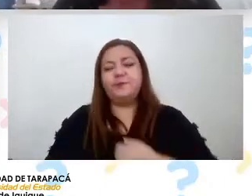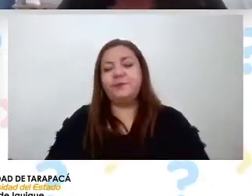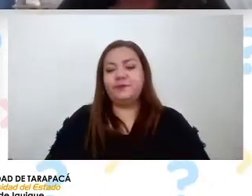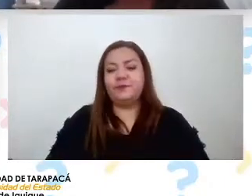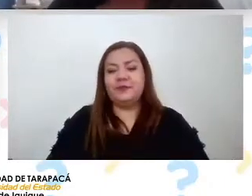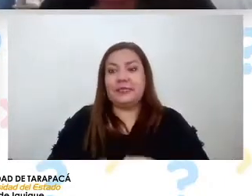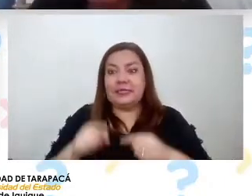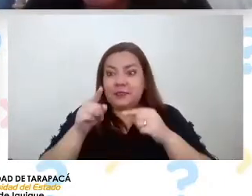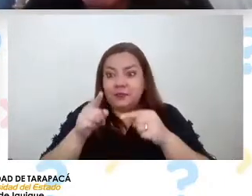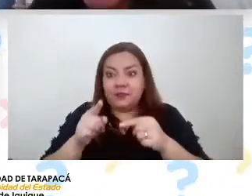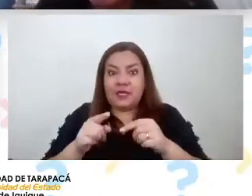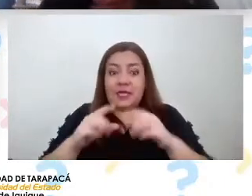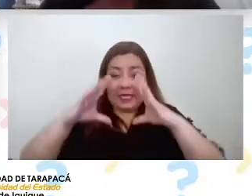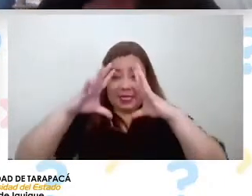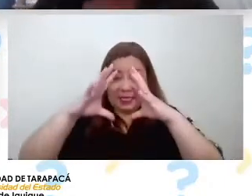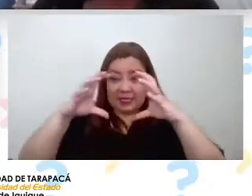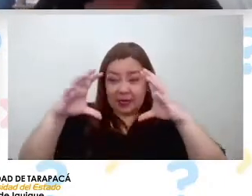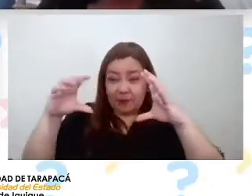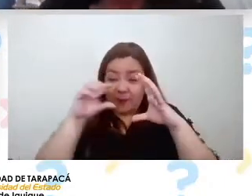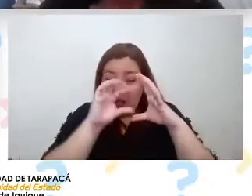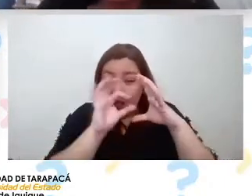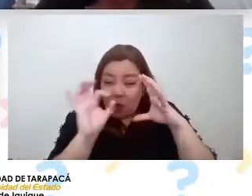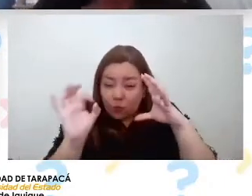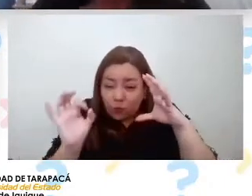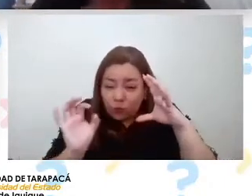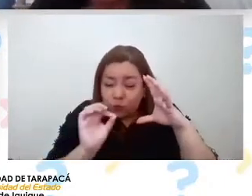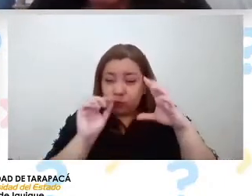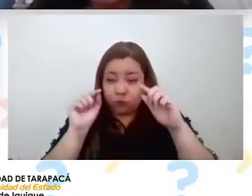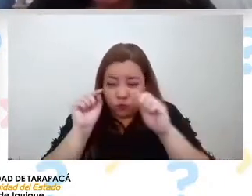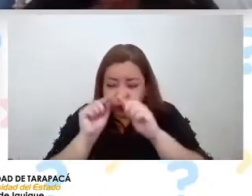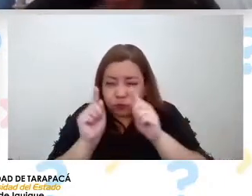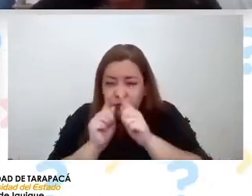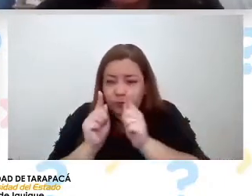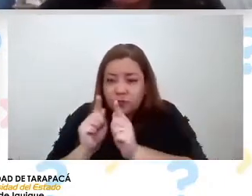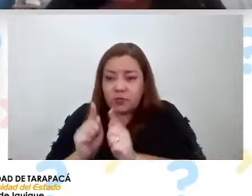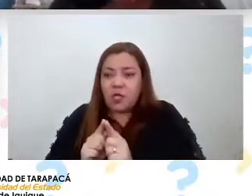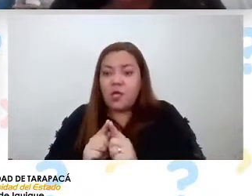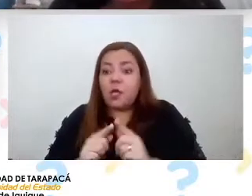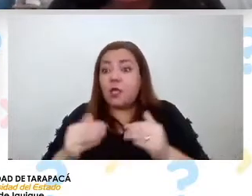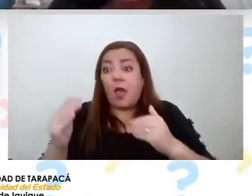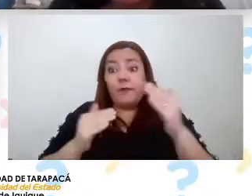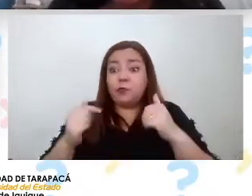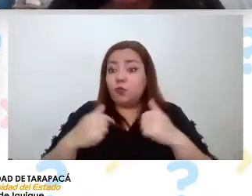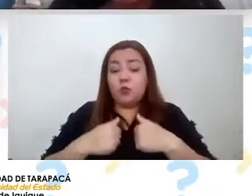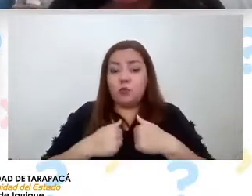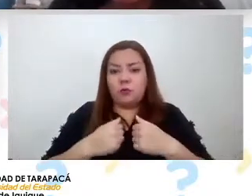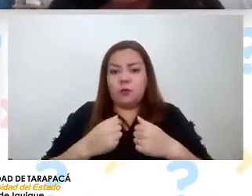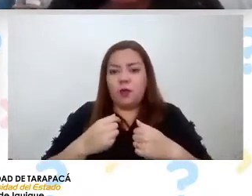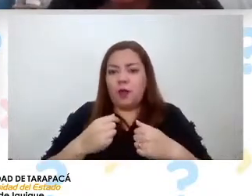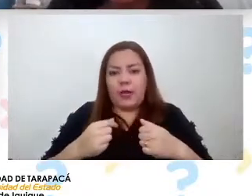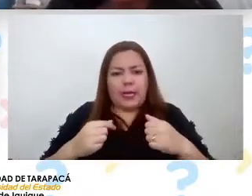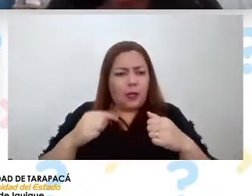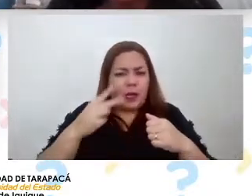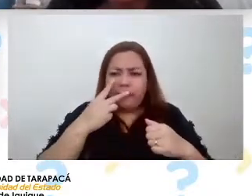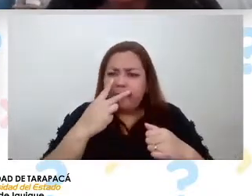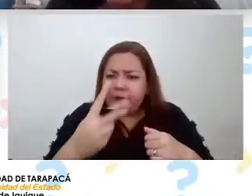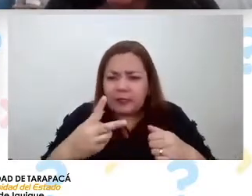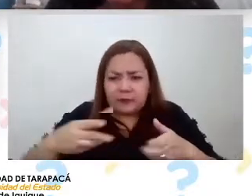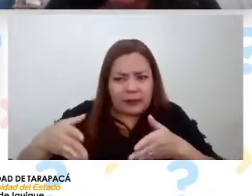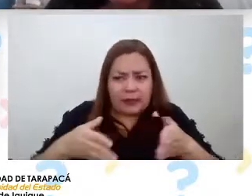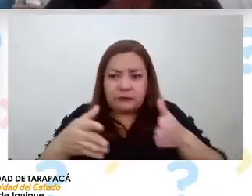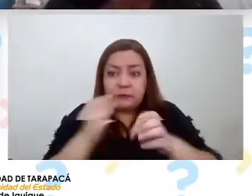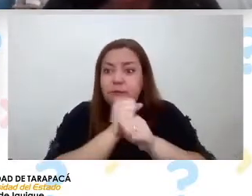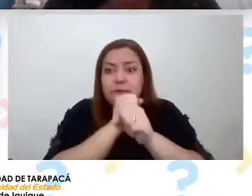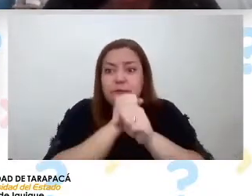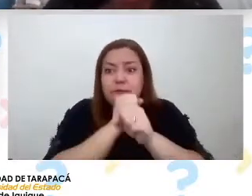concentración de estas mini partículas de agua que incluso a veces uno ni siquiera puede ver el camino, como pueden ver en